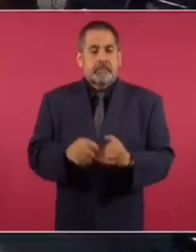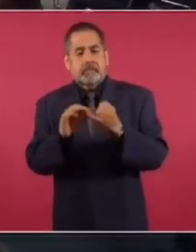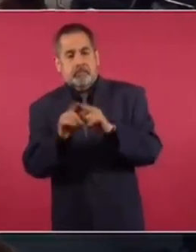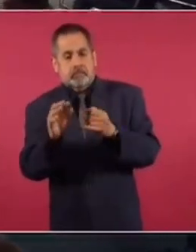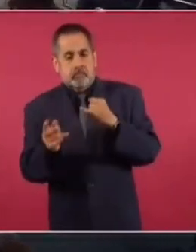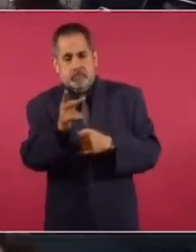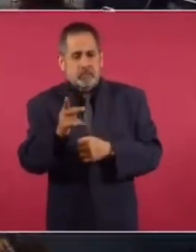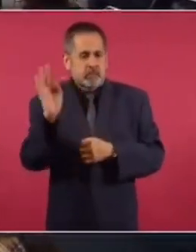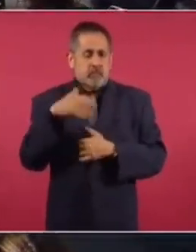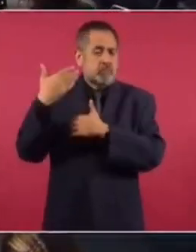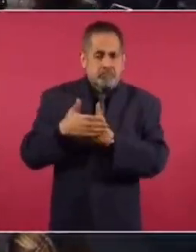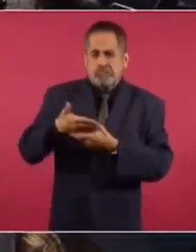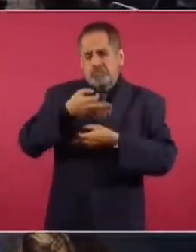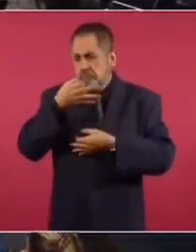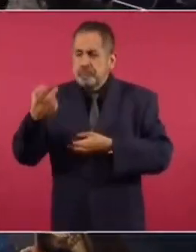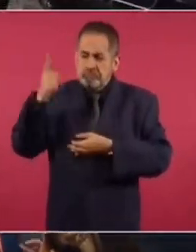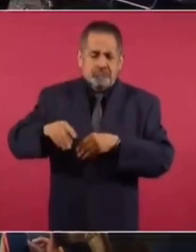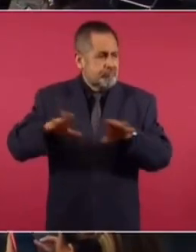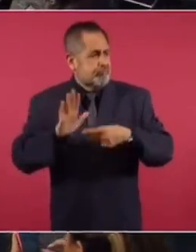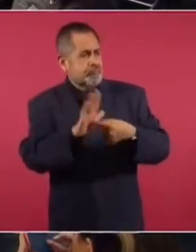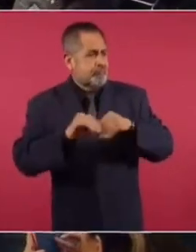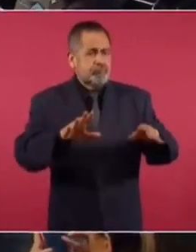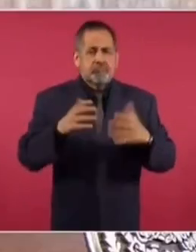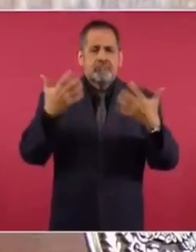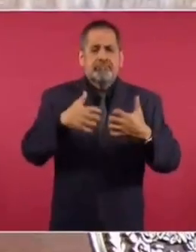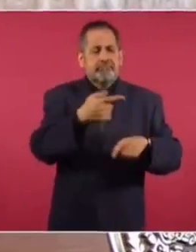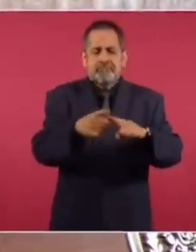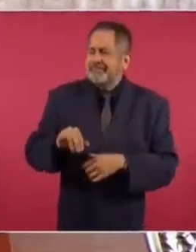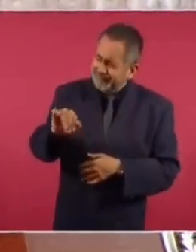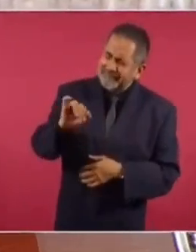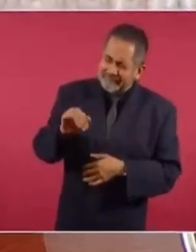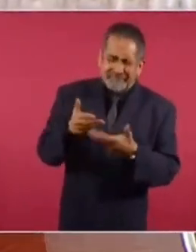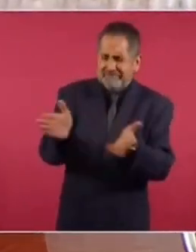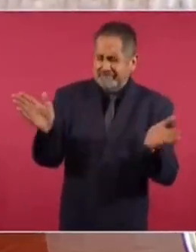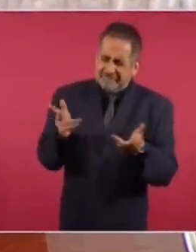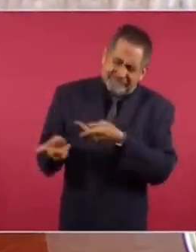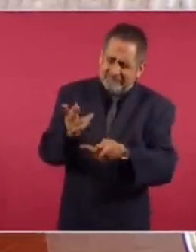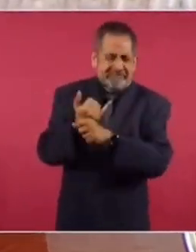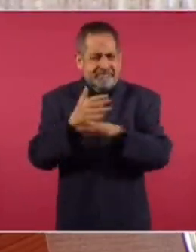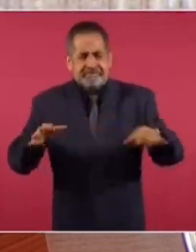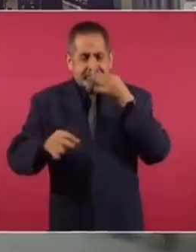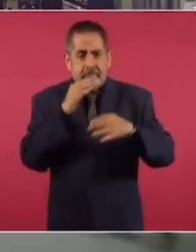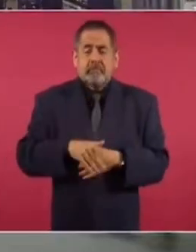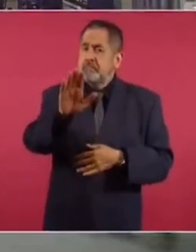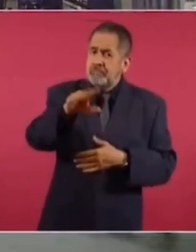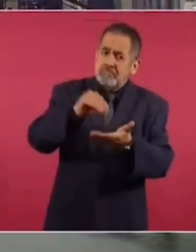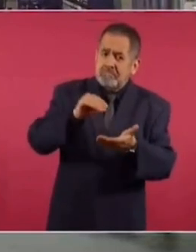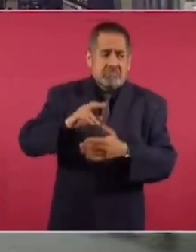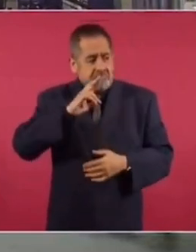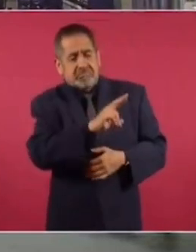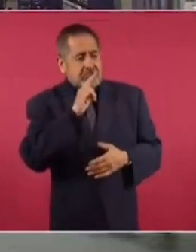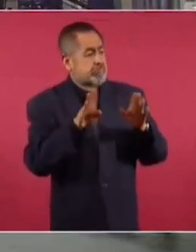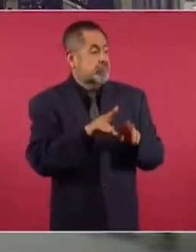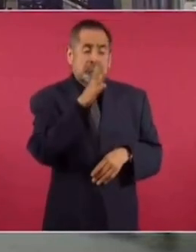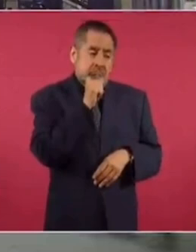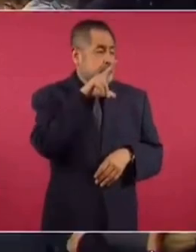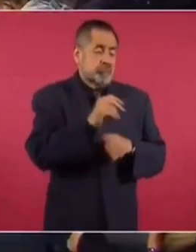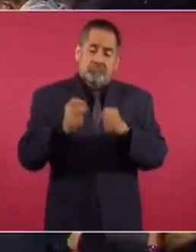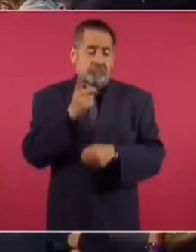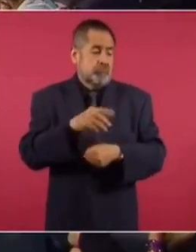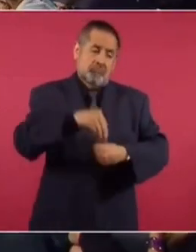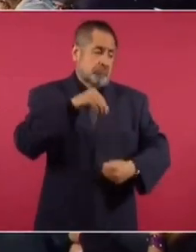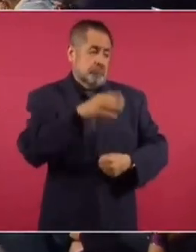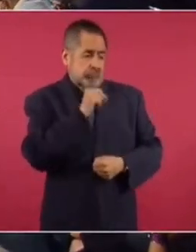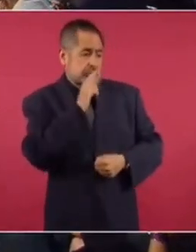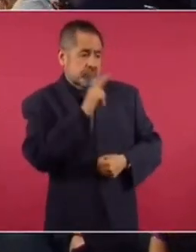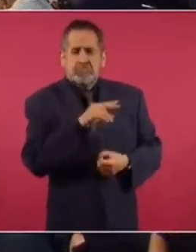Entonces, ¿podría emitir un decreto, una instrucción para que las dependencias encarnadas...? Sí, todo el tiempo está abierta la información. ¿Es siguen llegando estas respuestas por temas de seguridad nacional, clasificado,